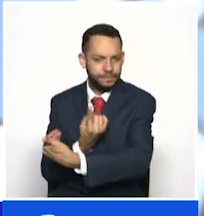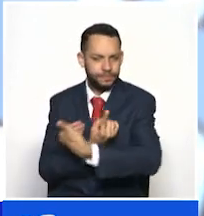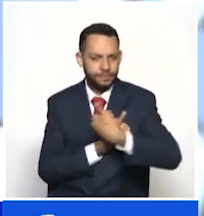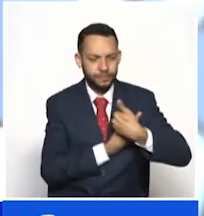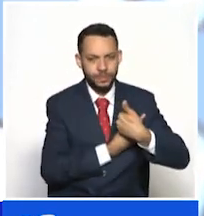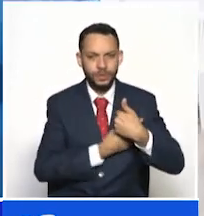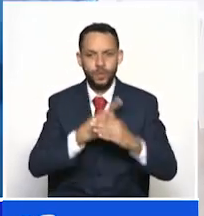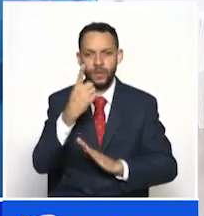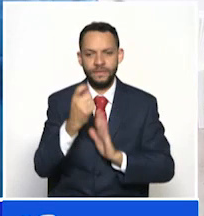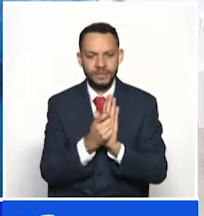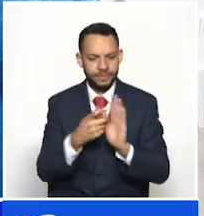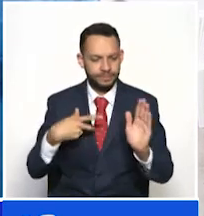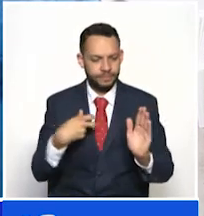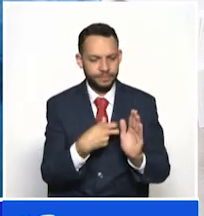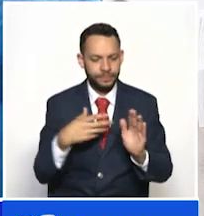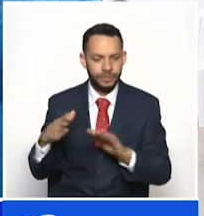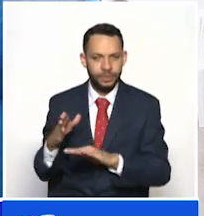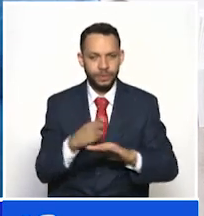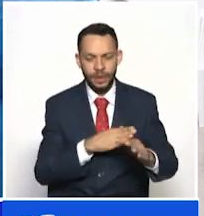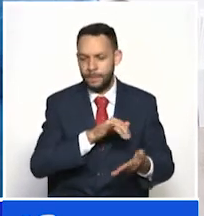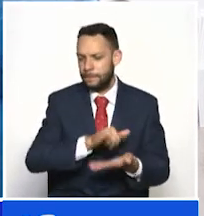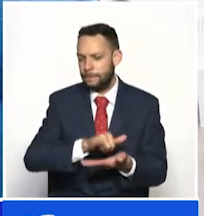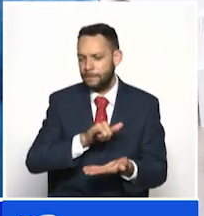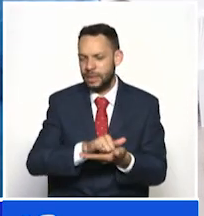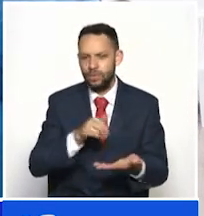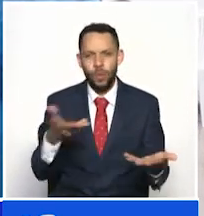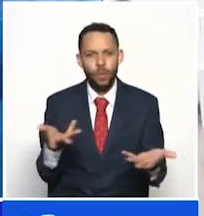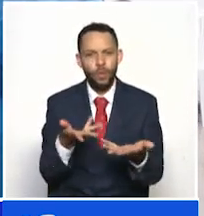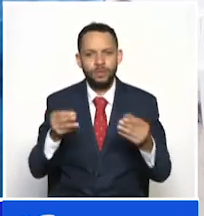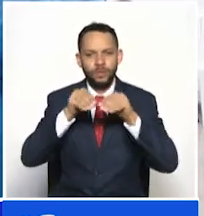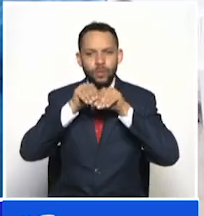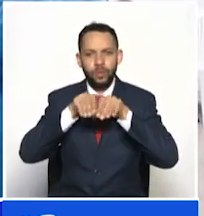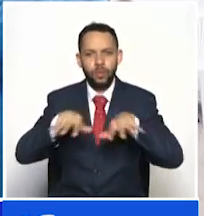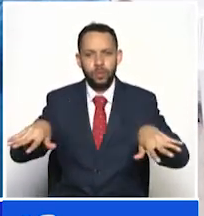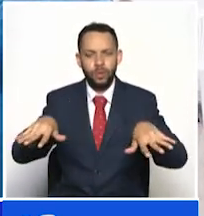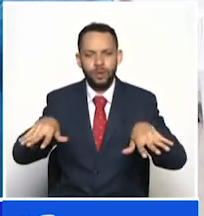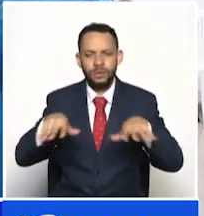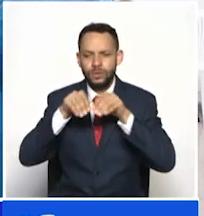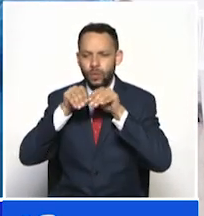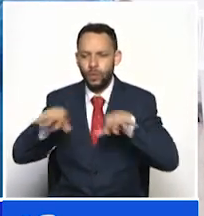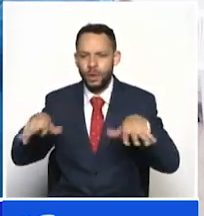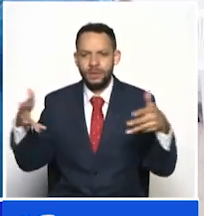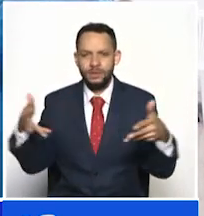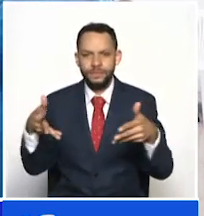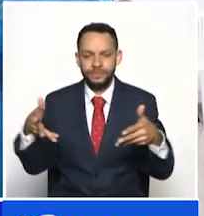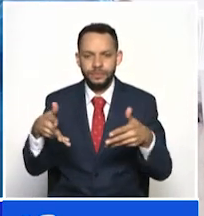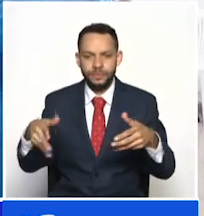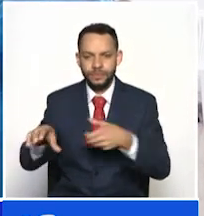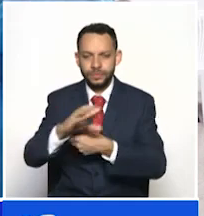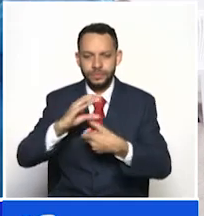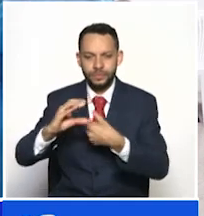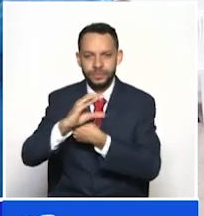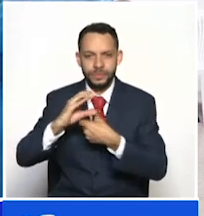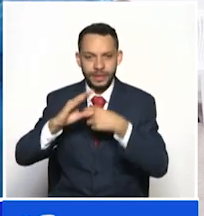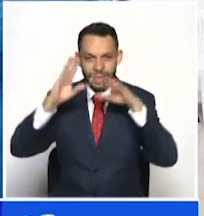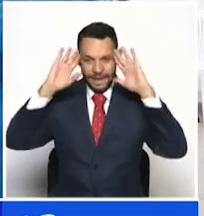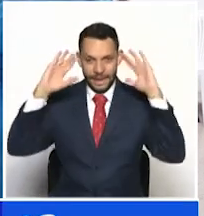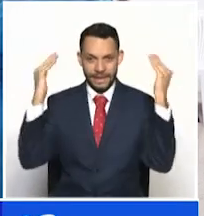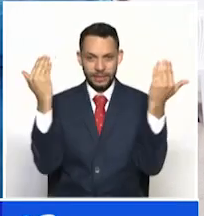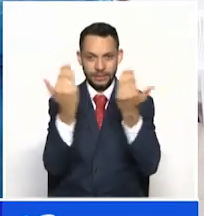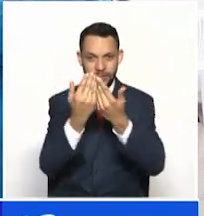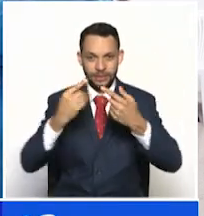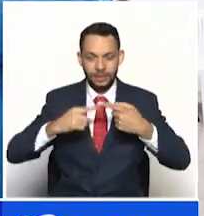una sola dosis. Esta misma vacuna se comenzará a aplicar en todos los centros masivos instalados en la ciudad, como el Estadio Palo Grande,